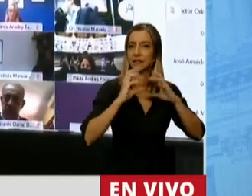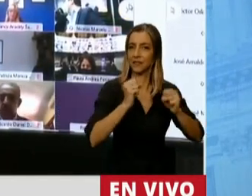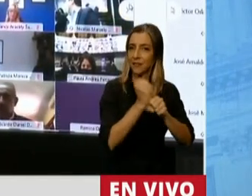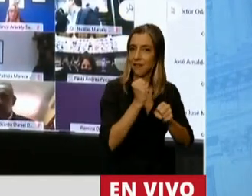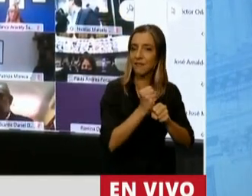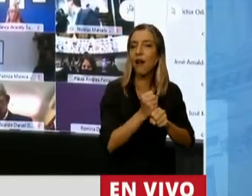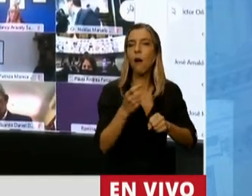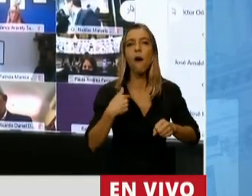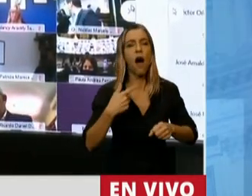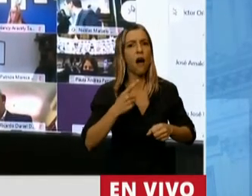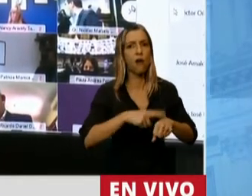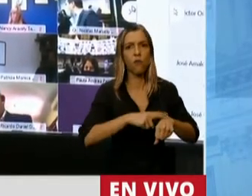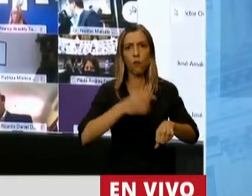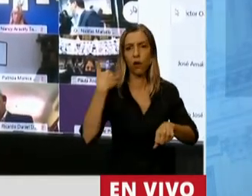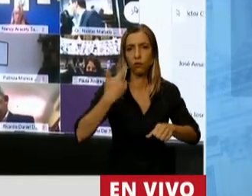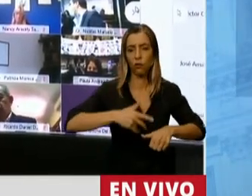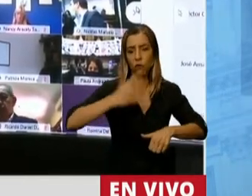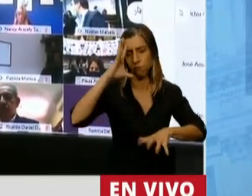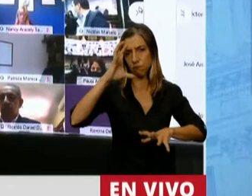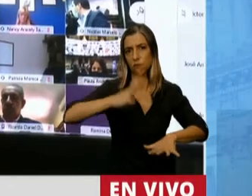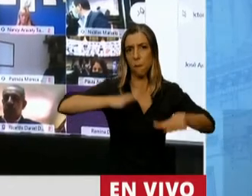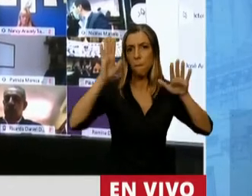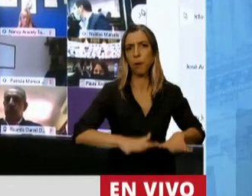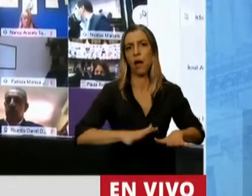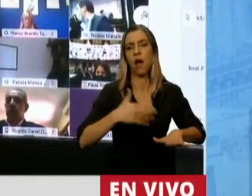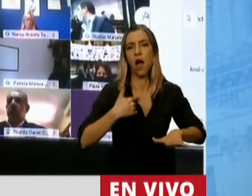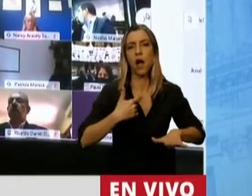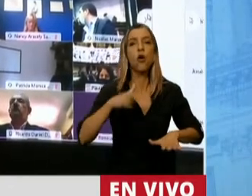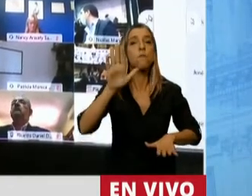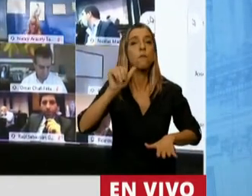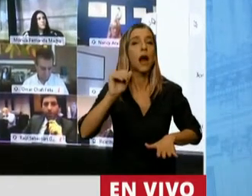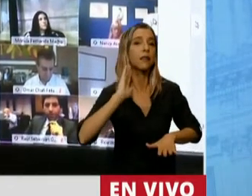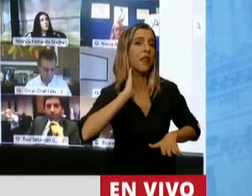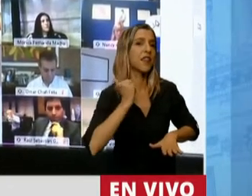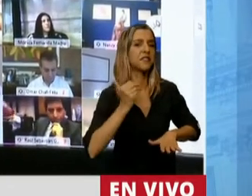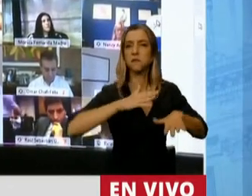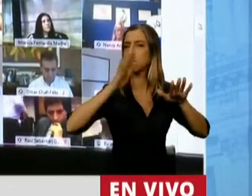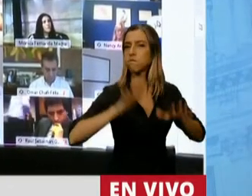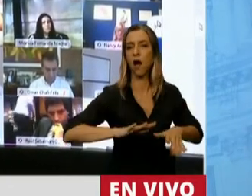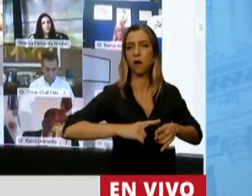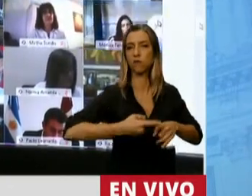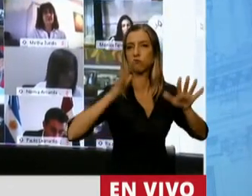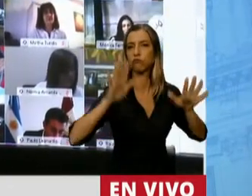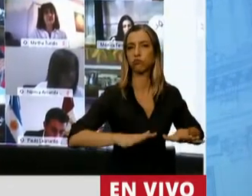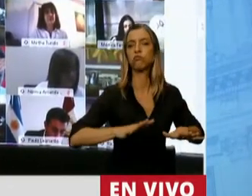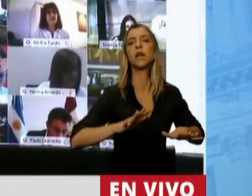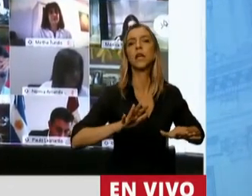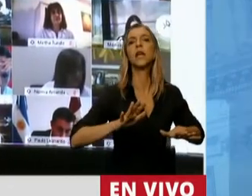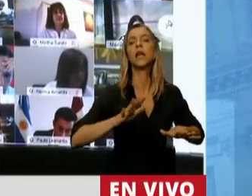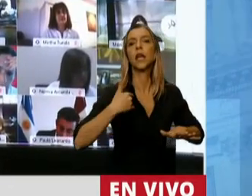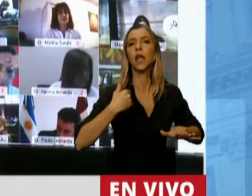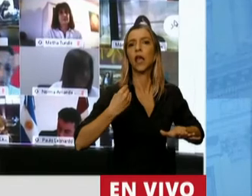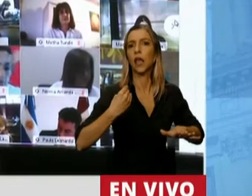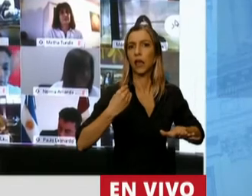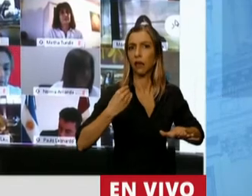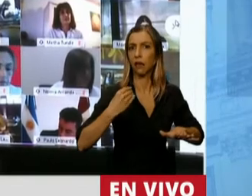había decretado un paro el día martes, martes 16, lo había decretado para el día 18 de octubre.